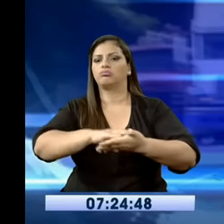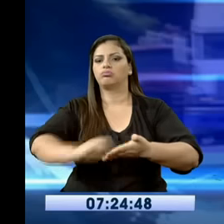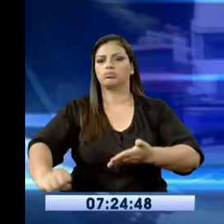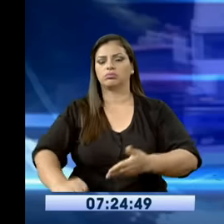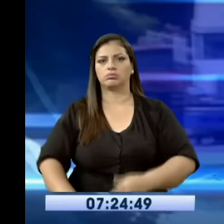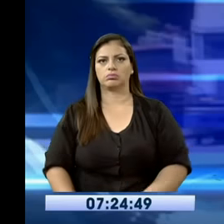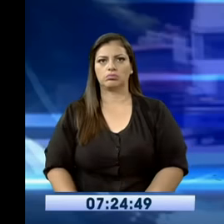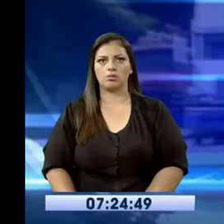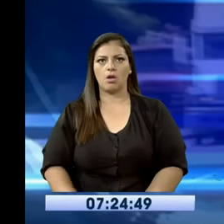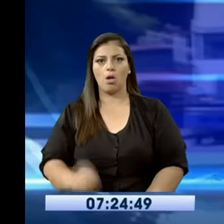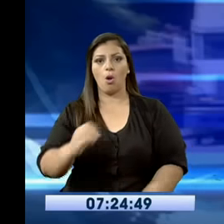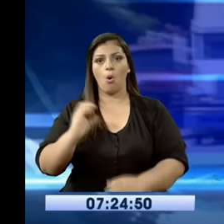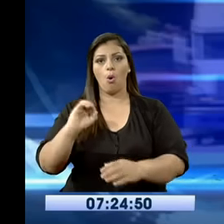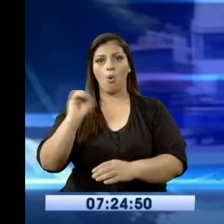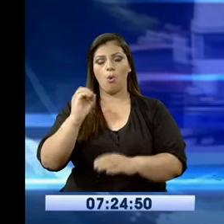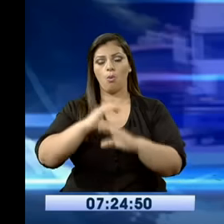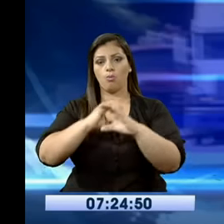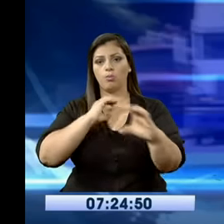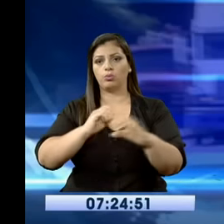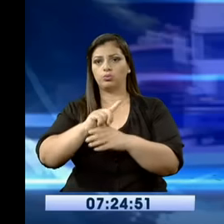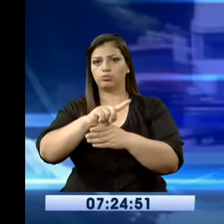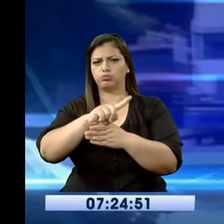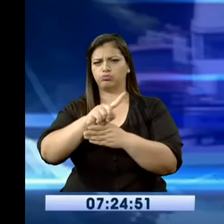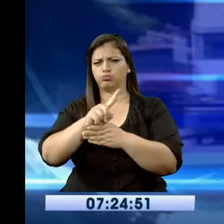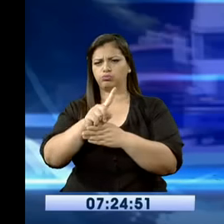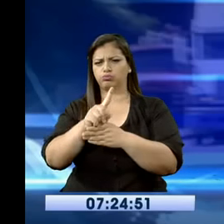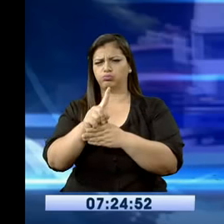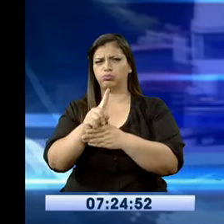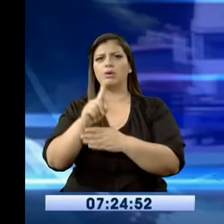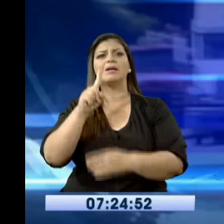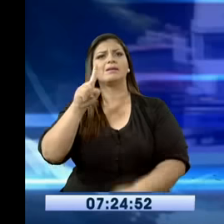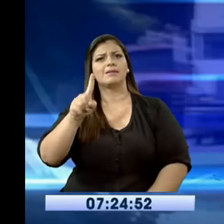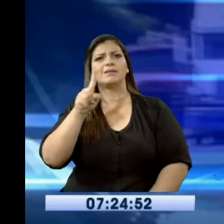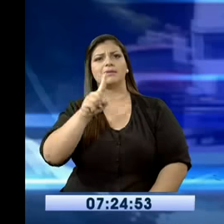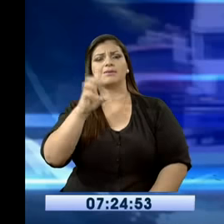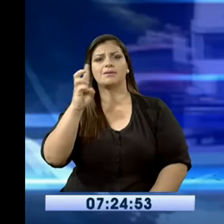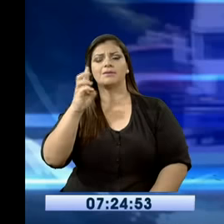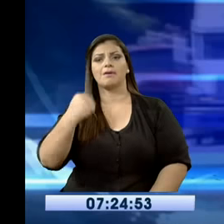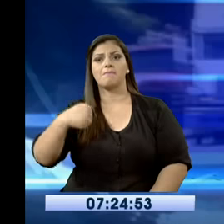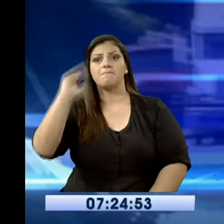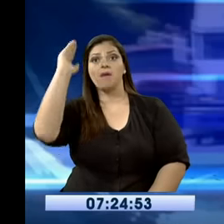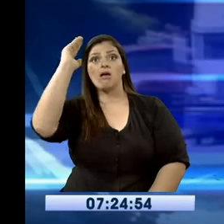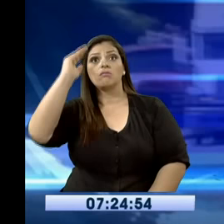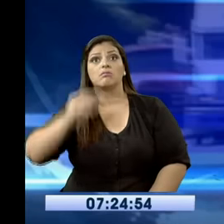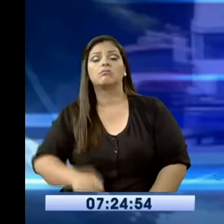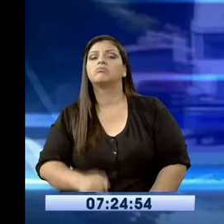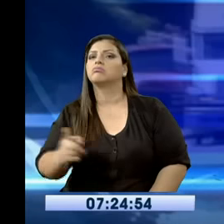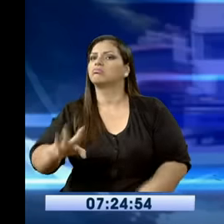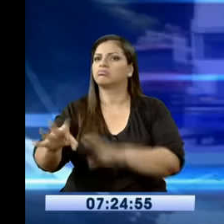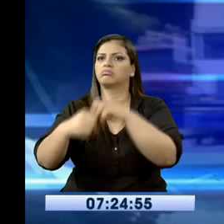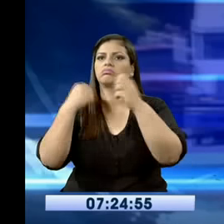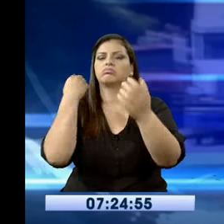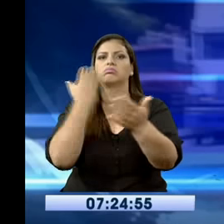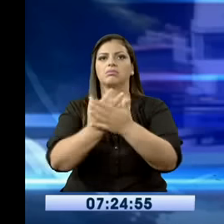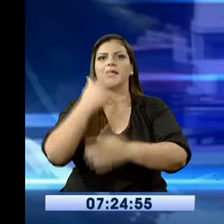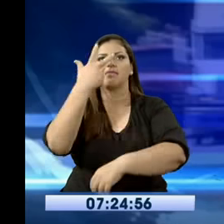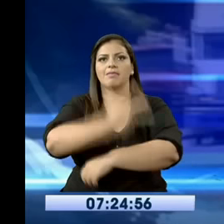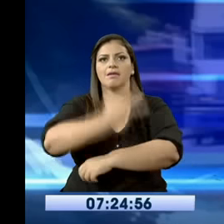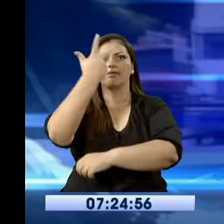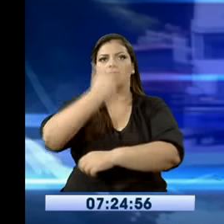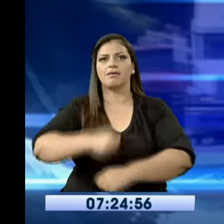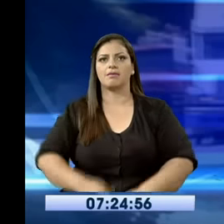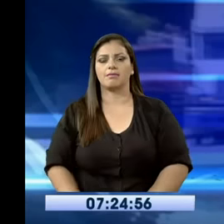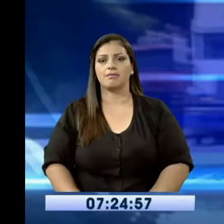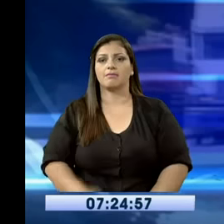a 116 kilómetros por hora o más, la multa será de 3 días de prisión, 10 puntos menos en la licencia y